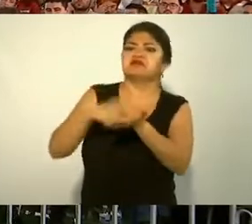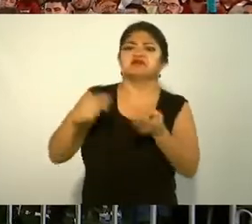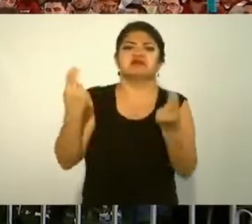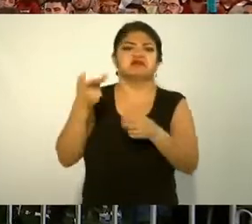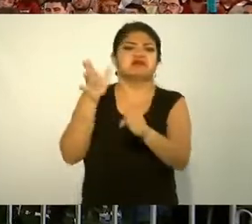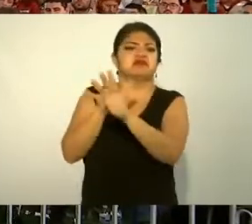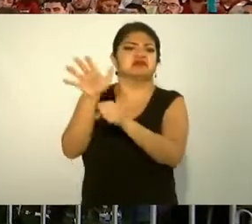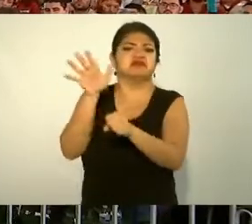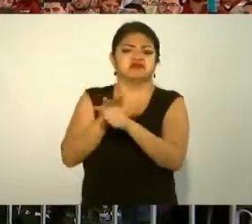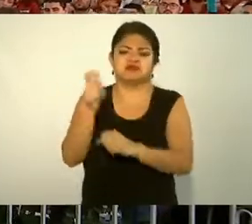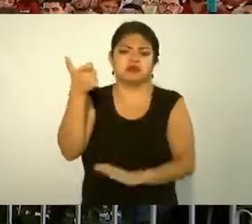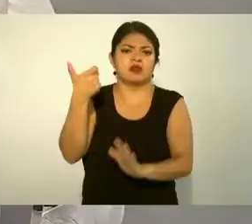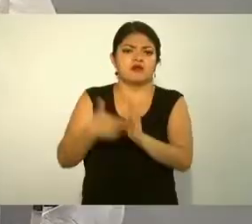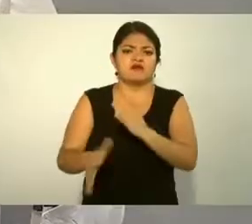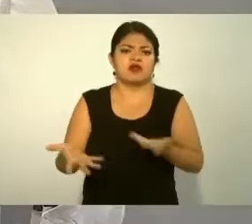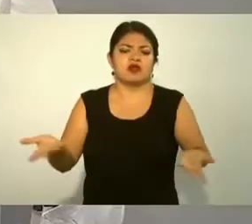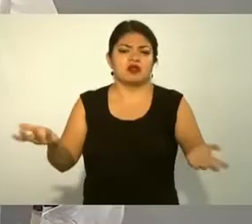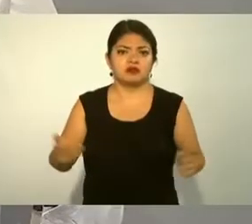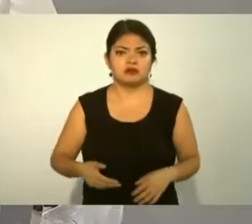y hasta más barato